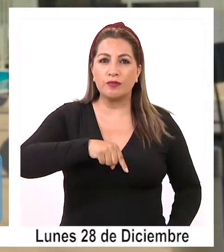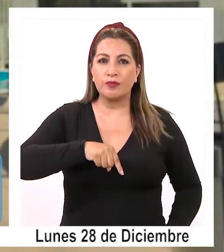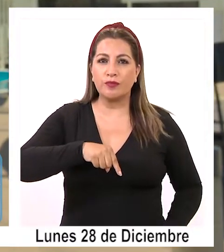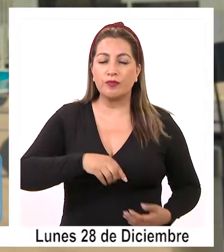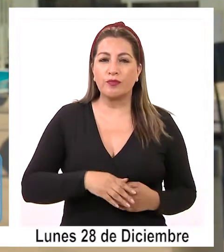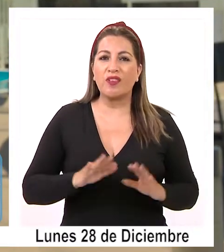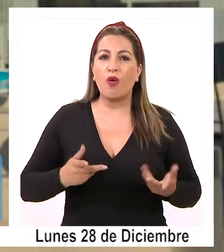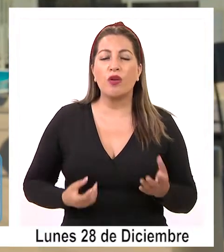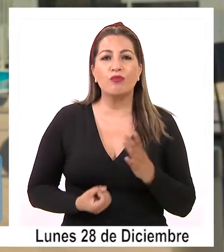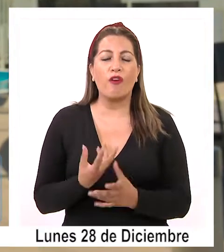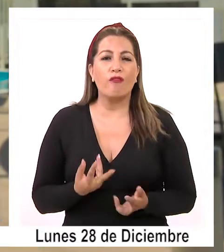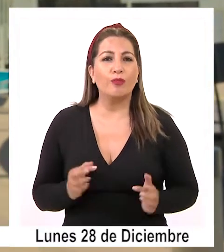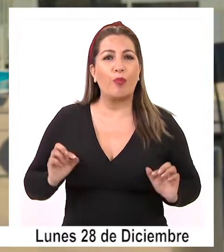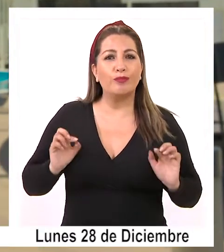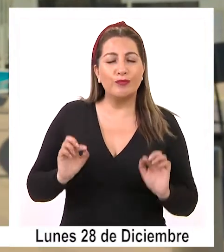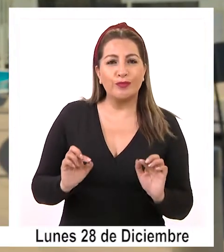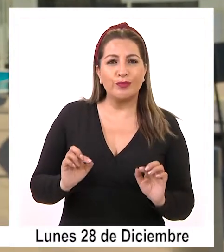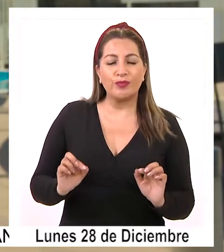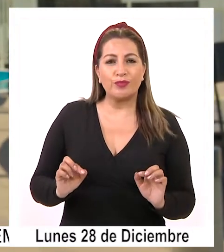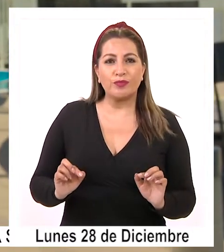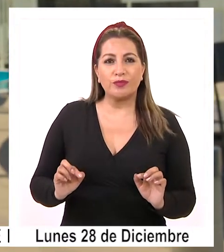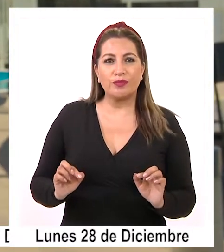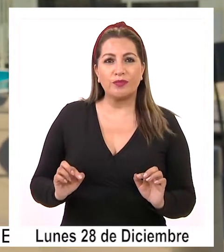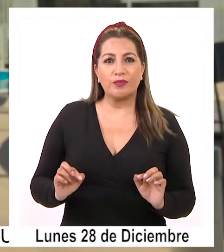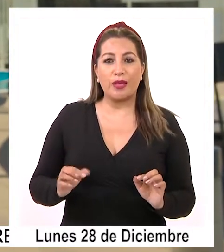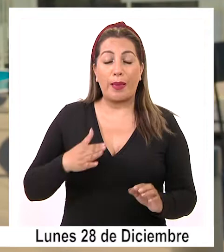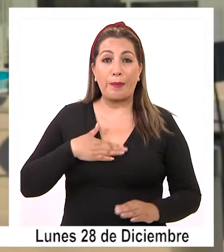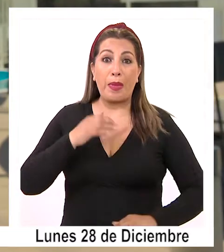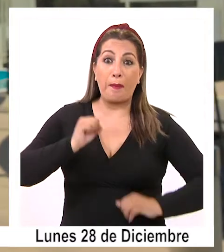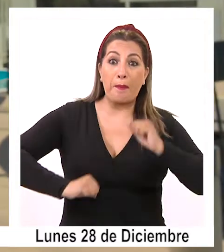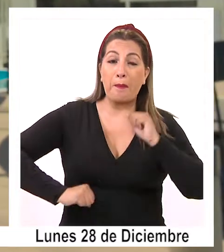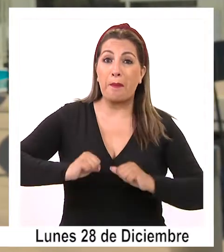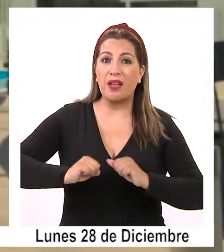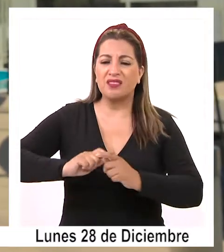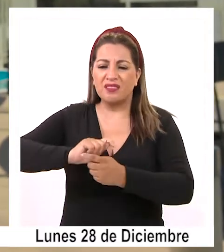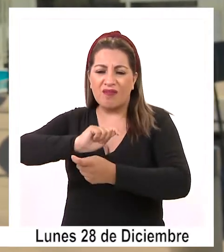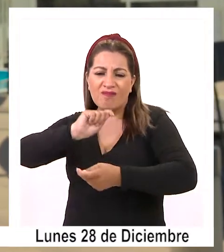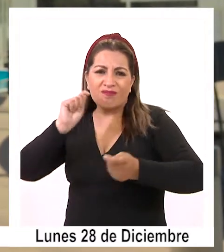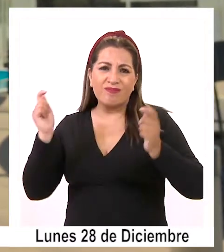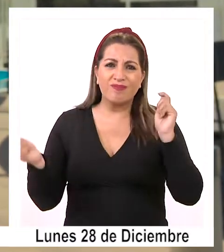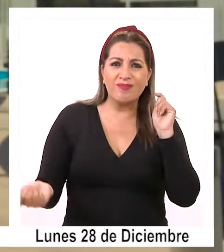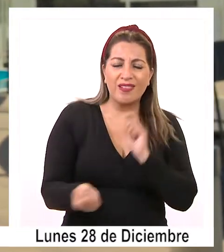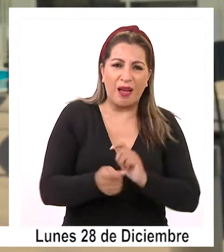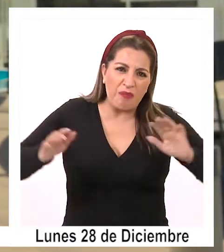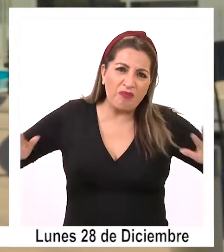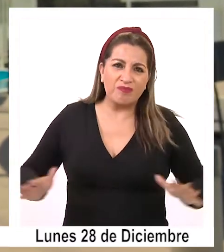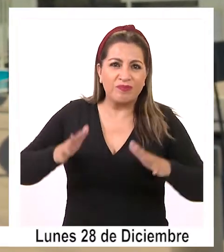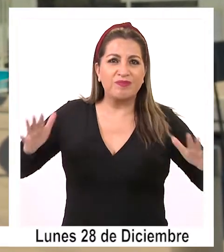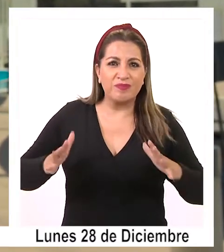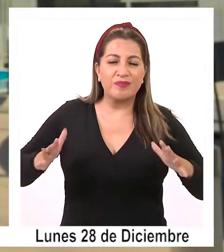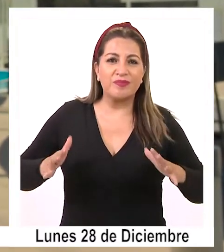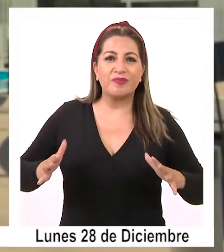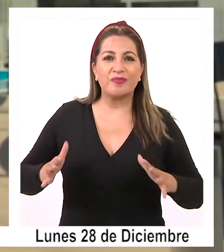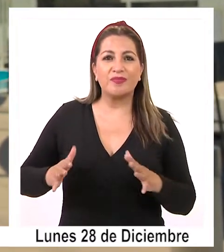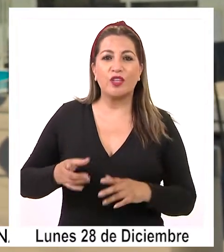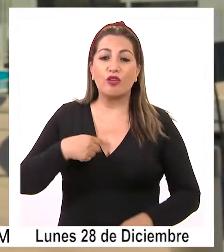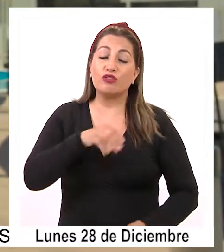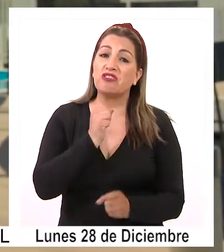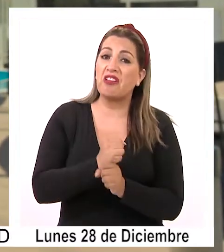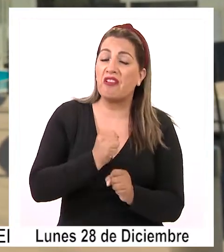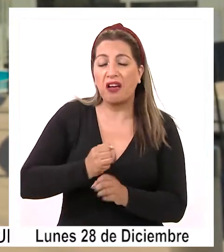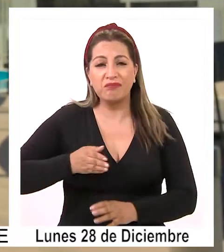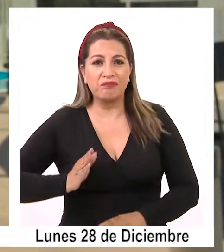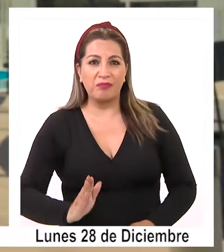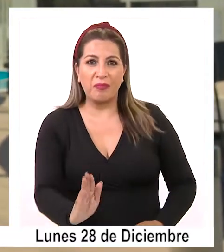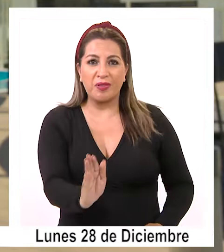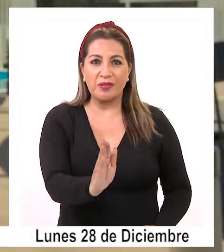la posibilidad de darle un reimpulso o un reimpulso a nuestra actividad, de poder trabajar